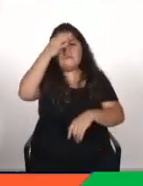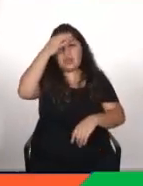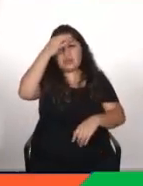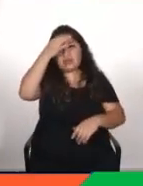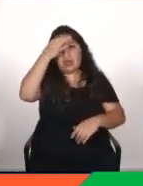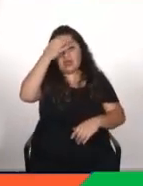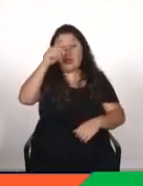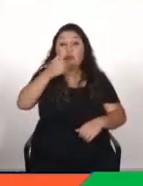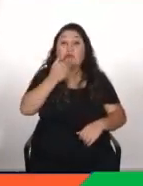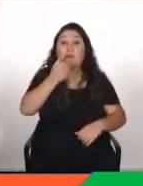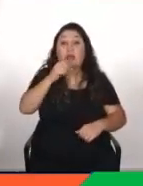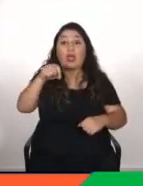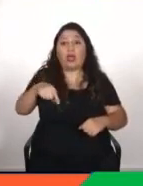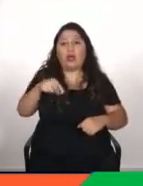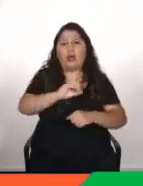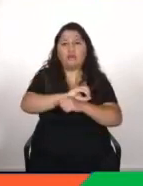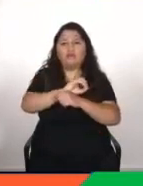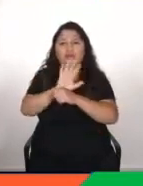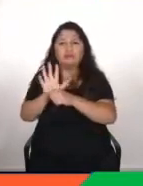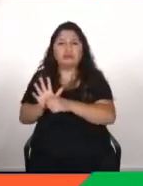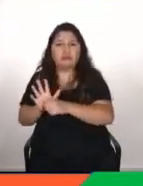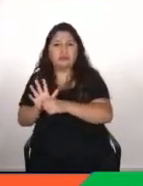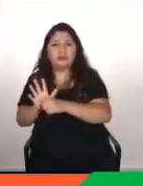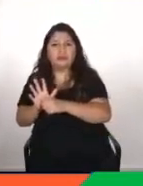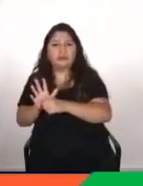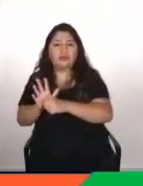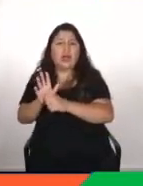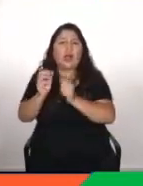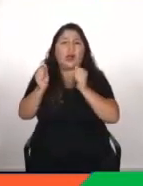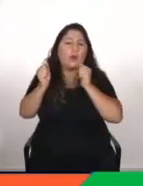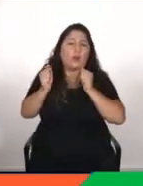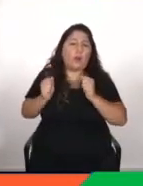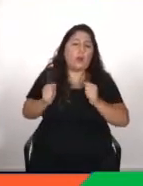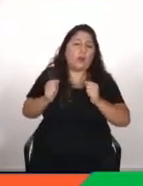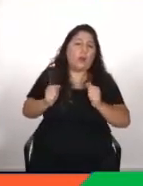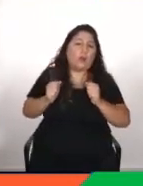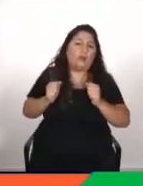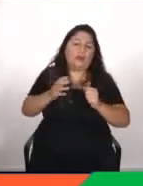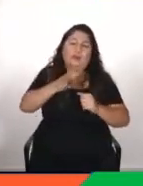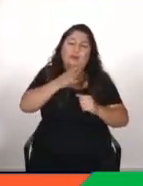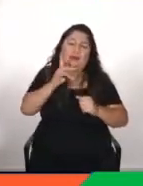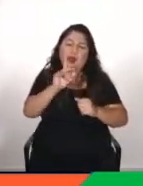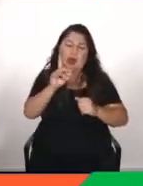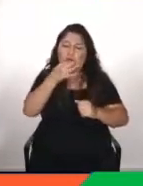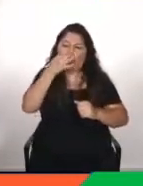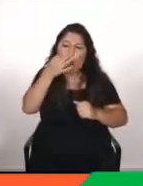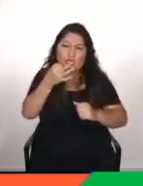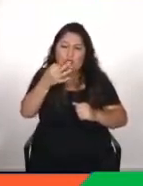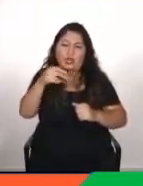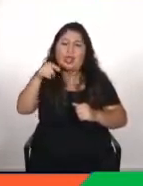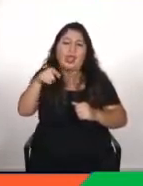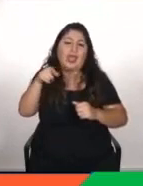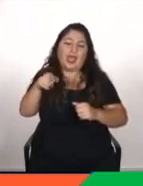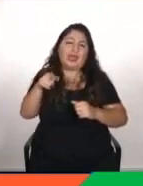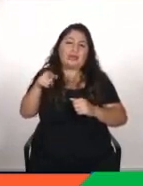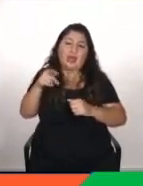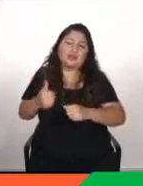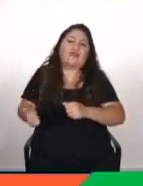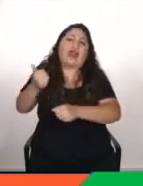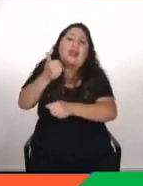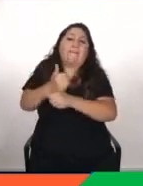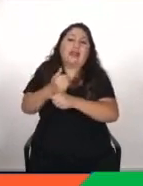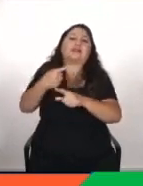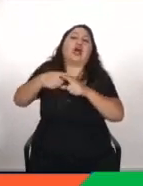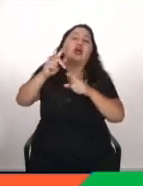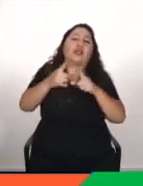tenemos del COVID pues en este caso sería una utilización no digo que sea una herramienta que vaya a sustituir a las otras que tenemos pero otra herramienta más que suma